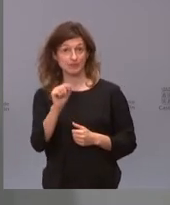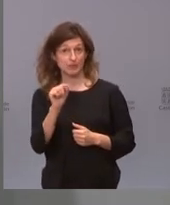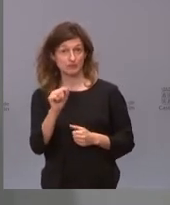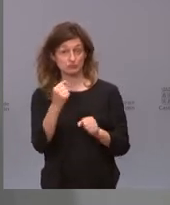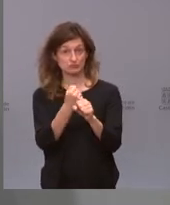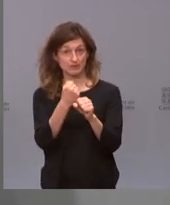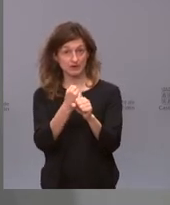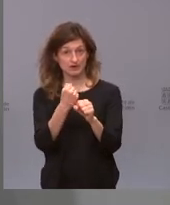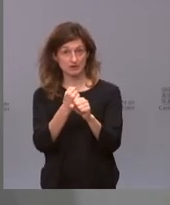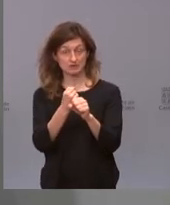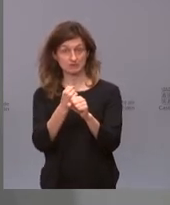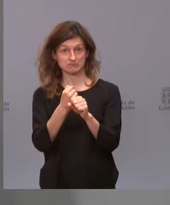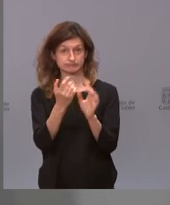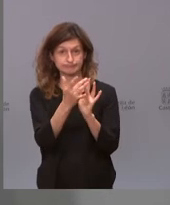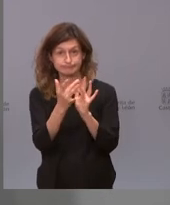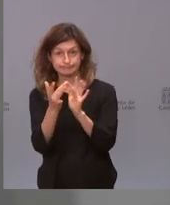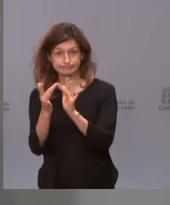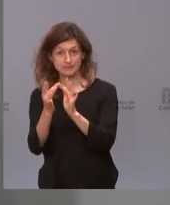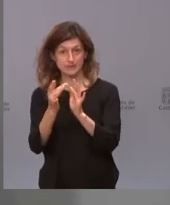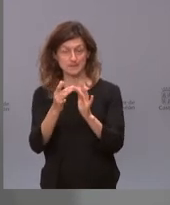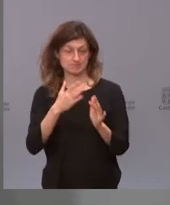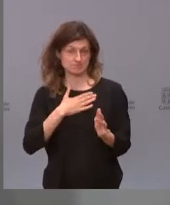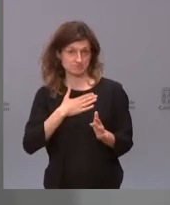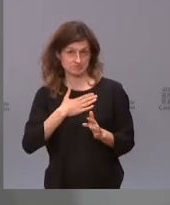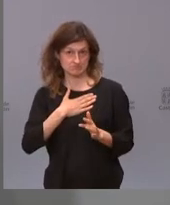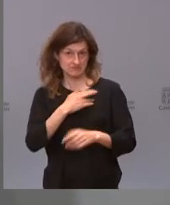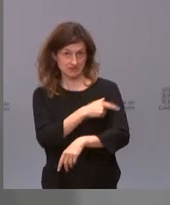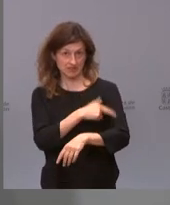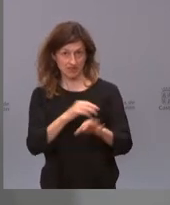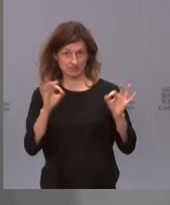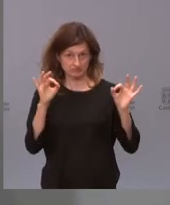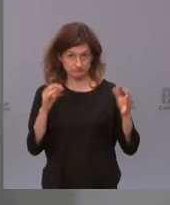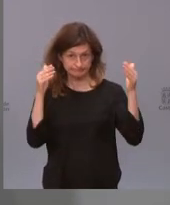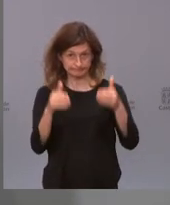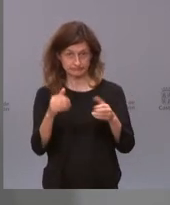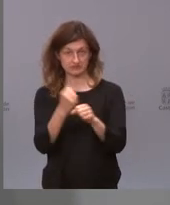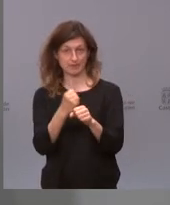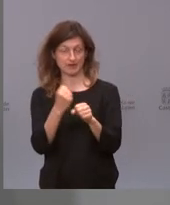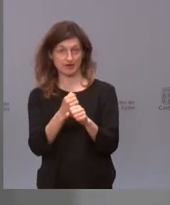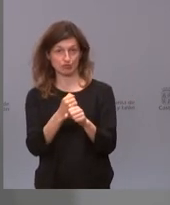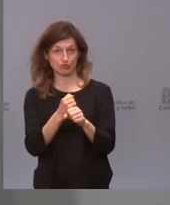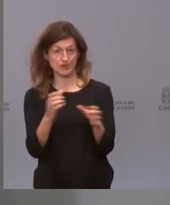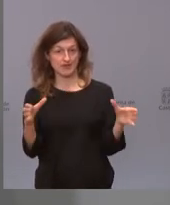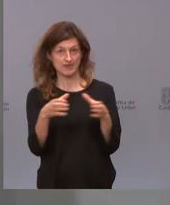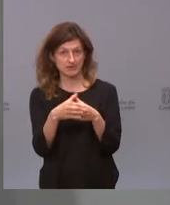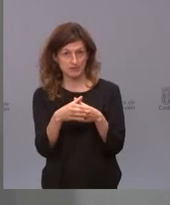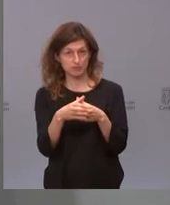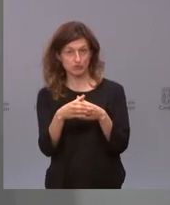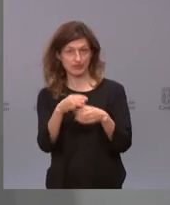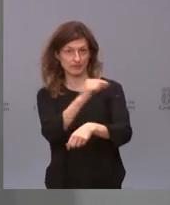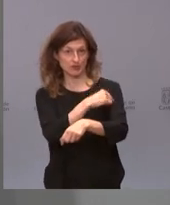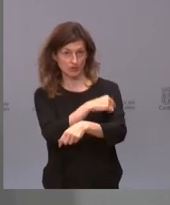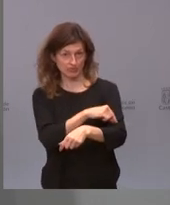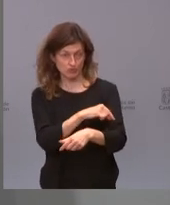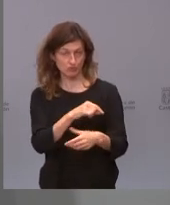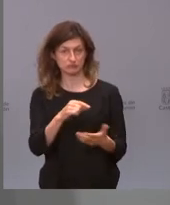con nuestros propios medios, es decir, estamos trabajando con los equipos de vacunación,